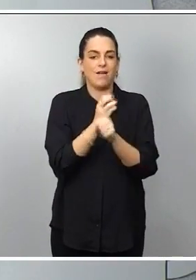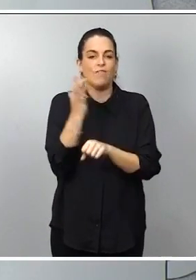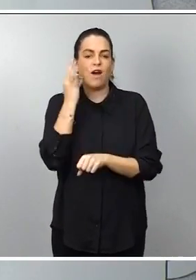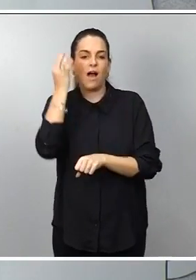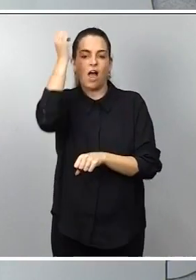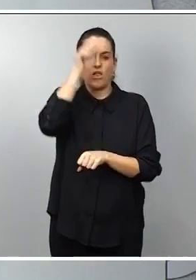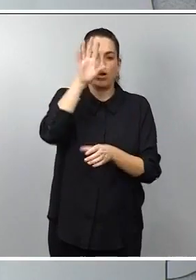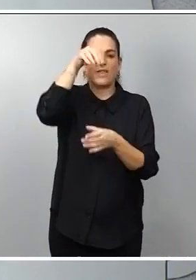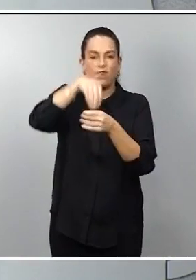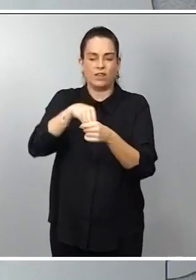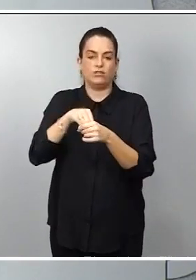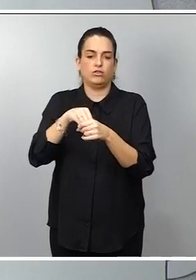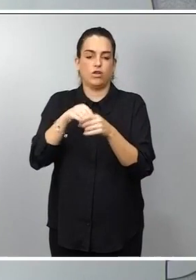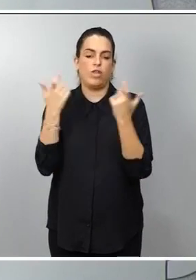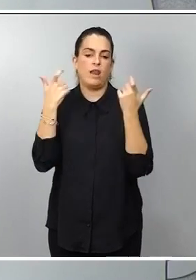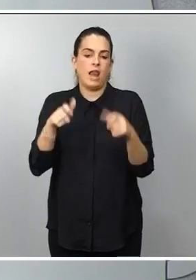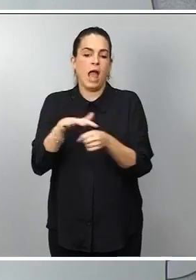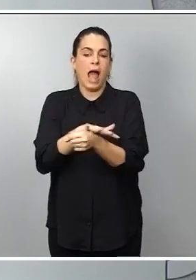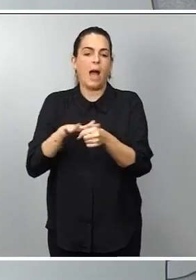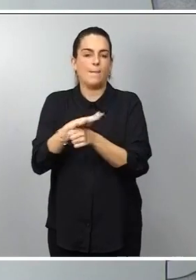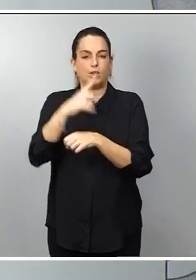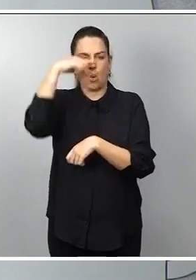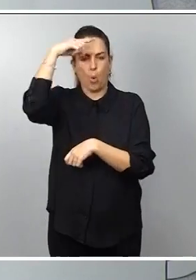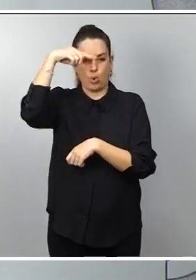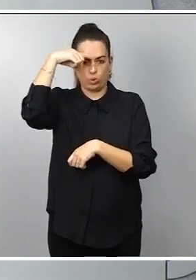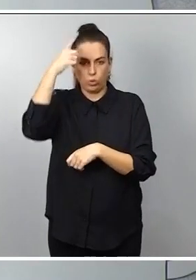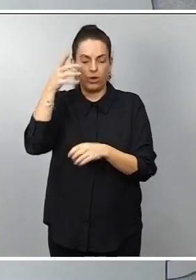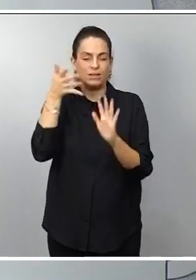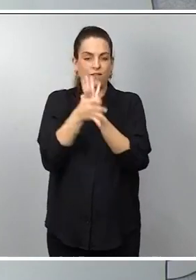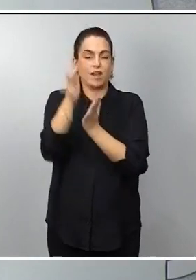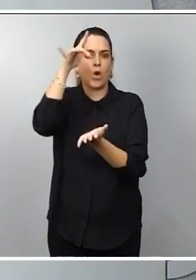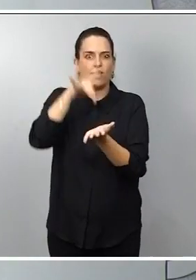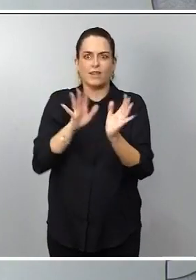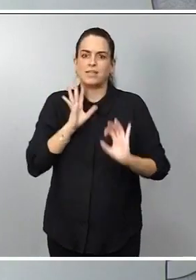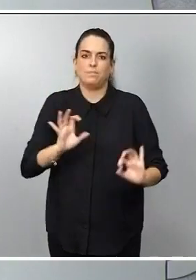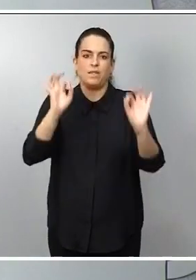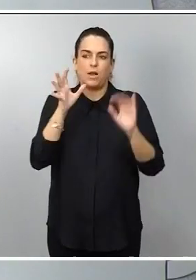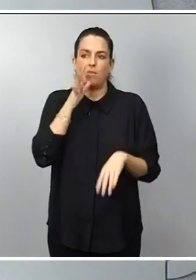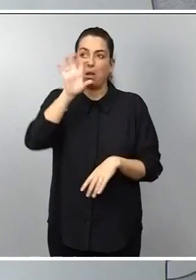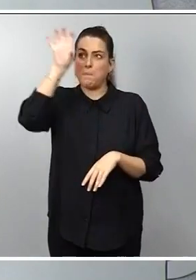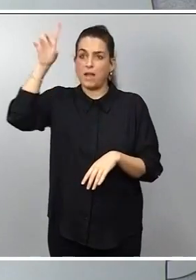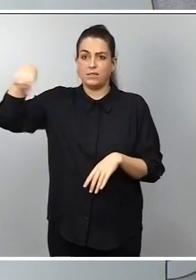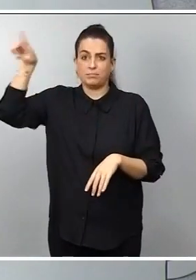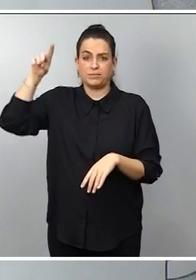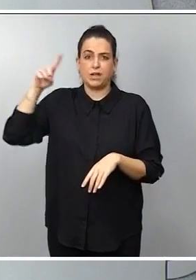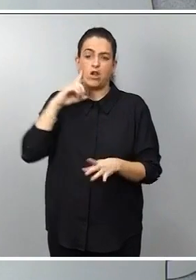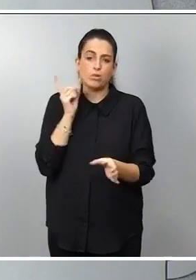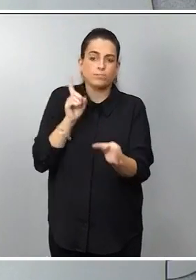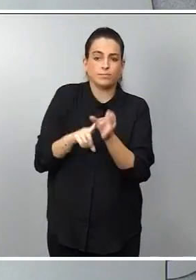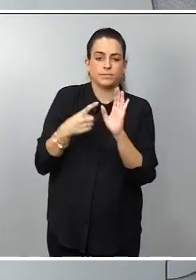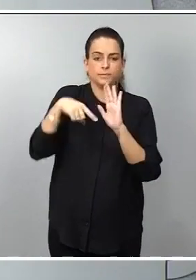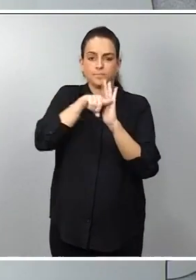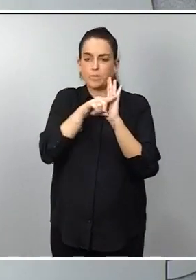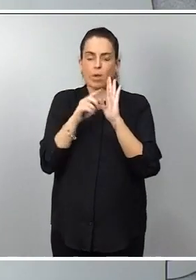Es un día muy especial. Hay muy pocos países que cuenten con esta protección y